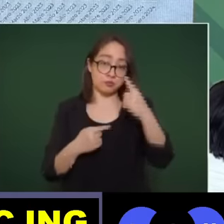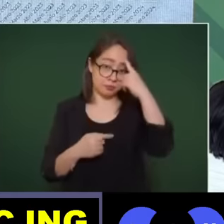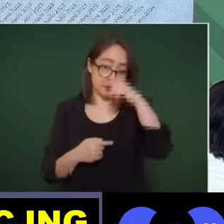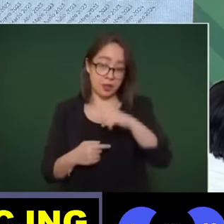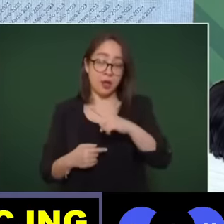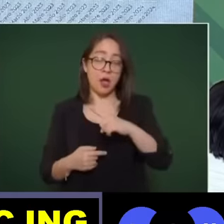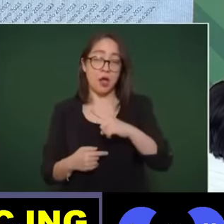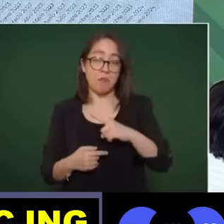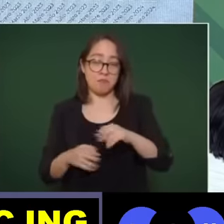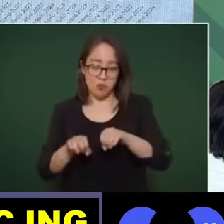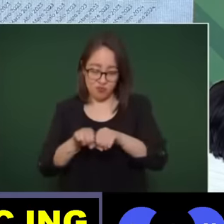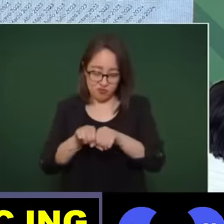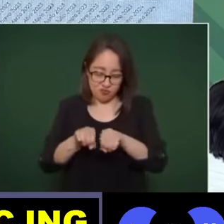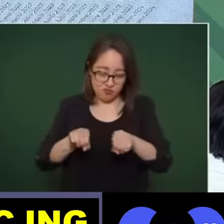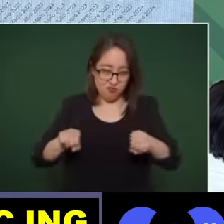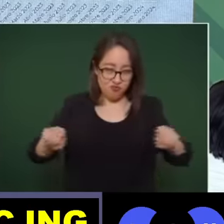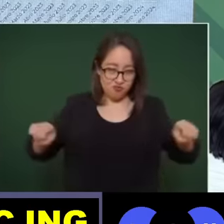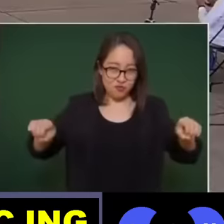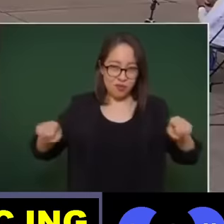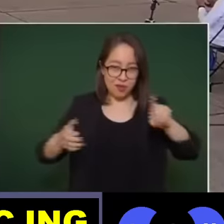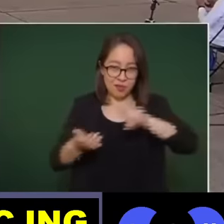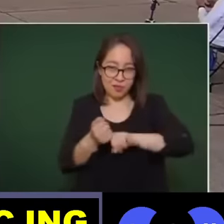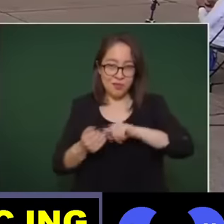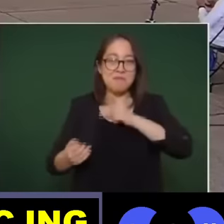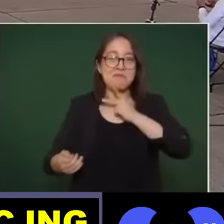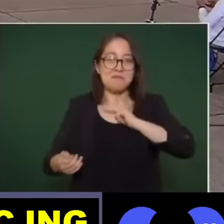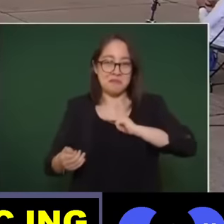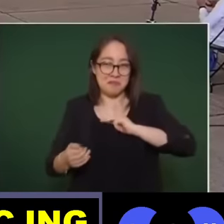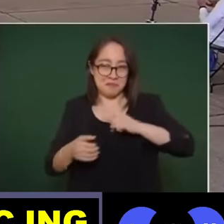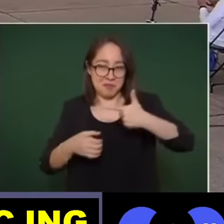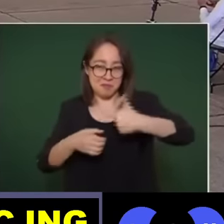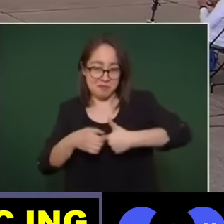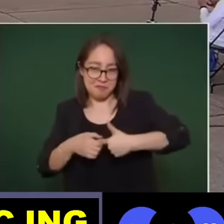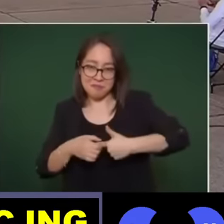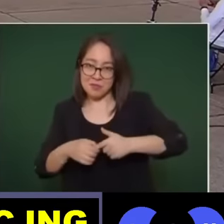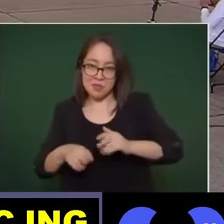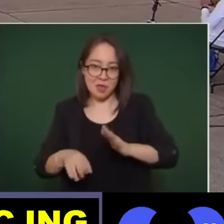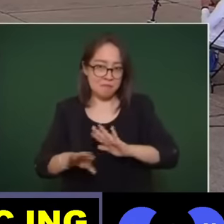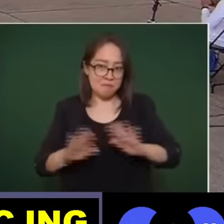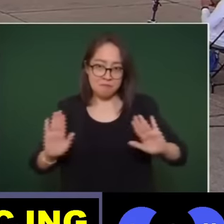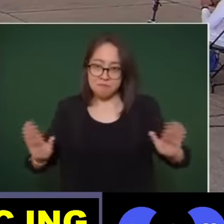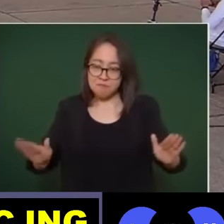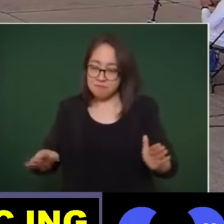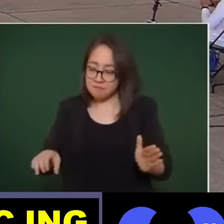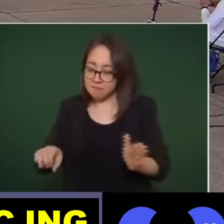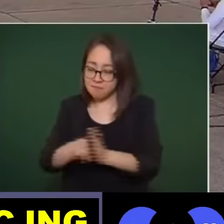desplegamos marinos y soldados.